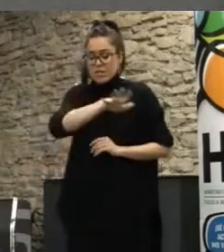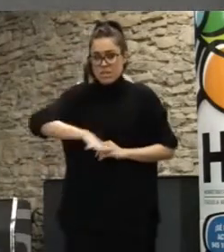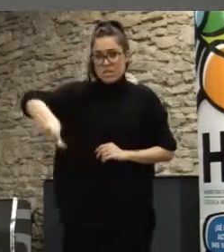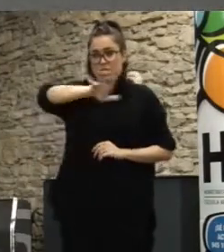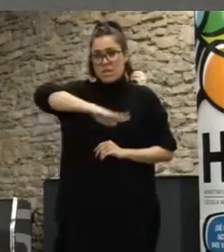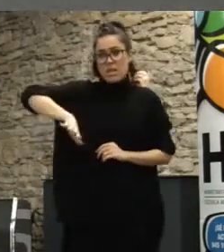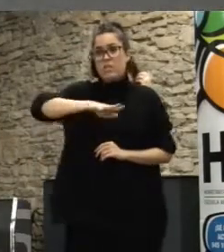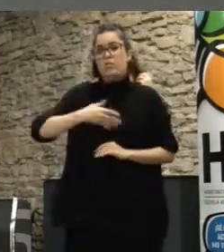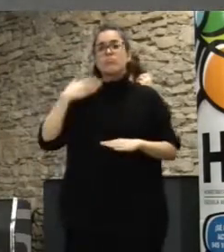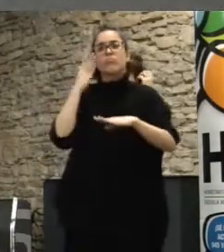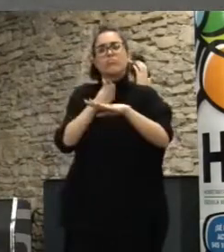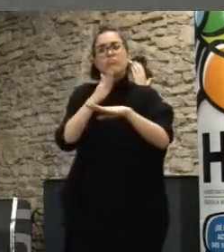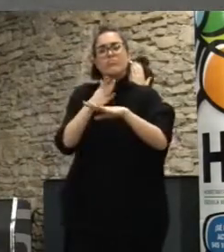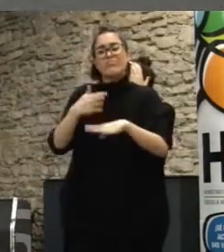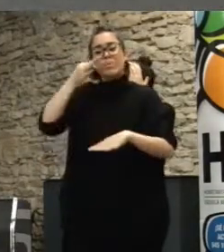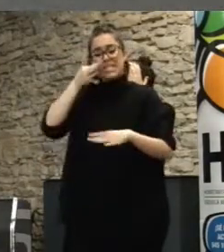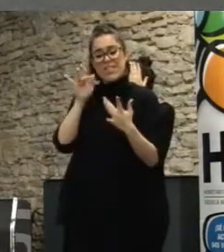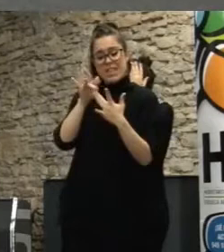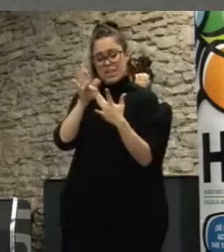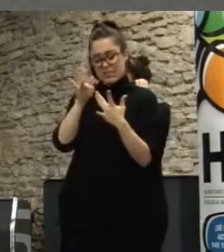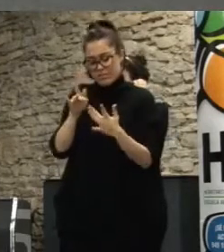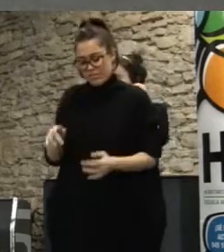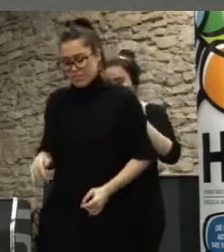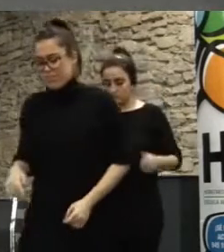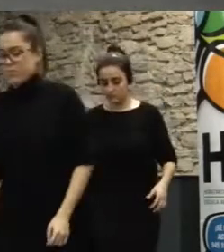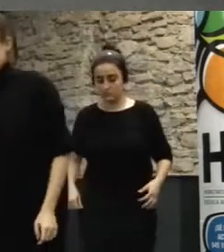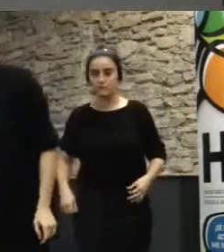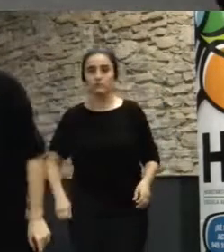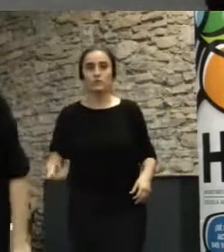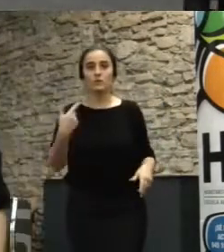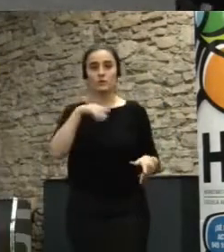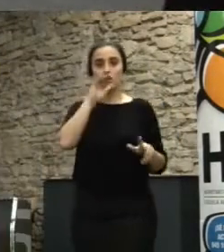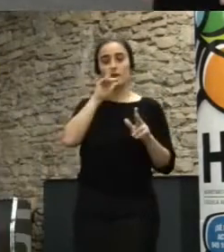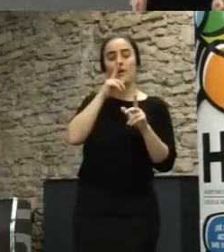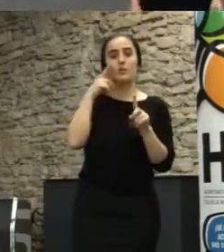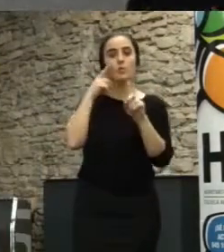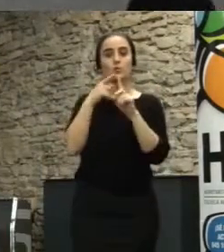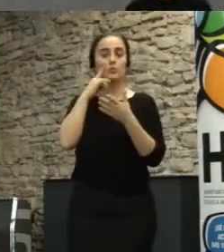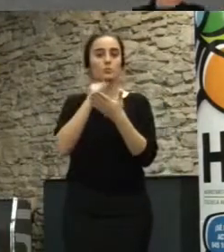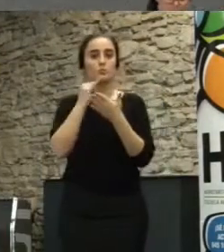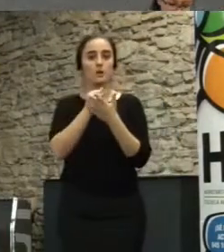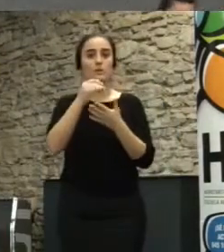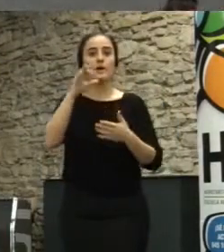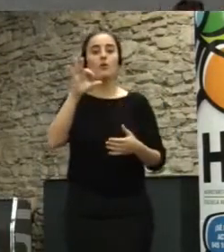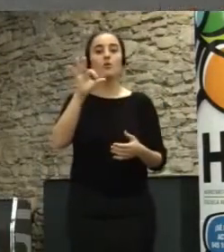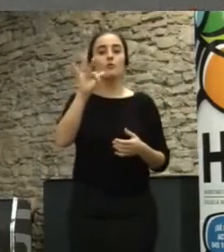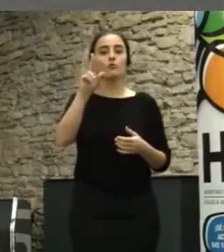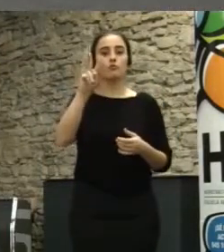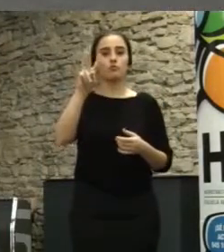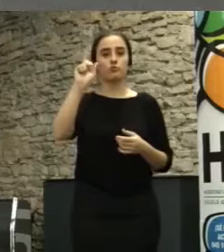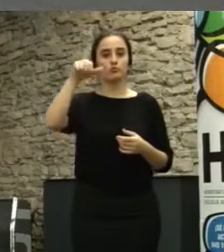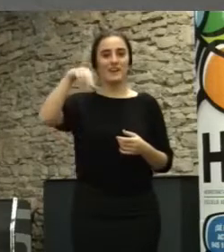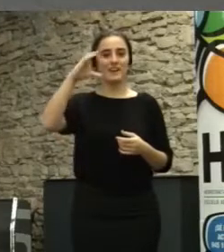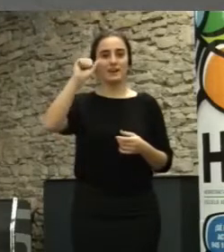presenciales en Mediala hemos montado un piloto que se llama funcarreal.decide enmarcado en un piloto llamado ciudad.decide que es